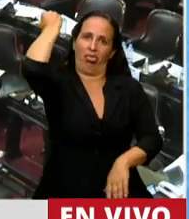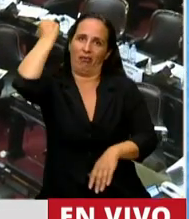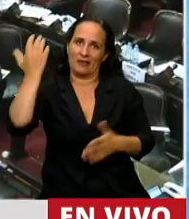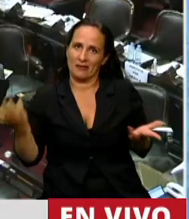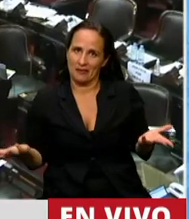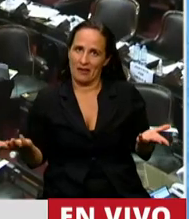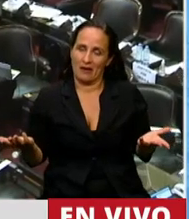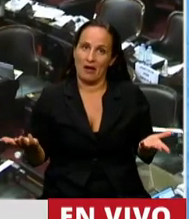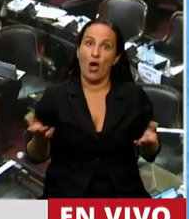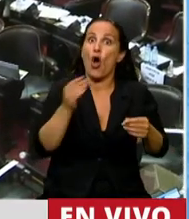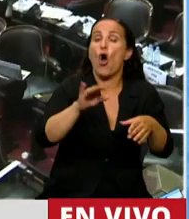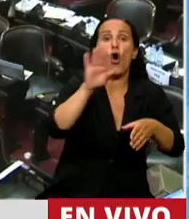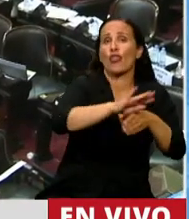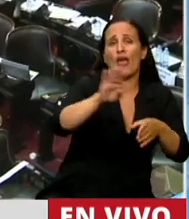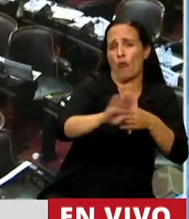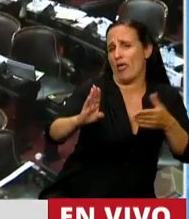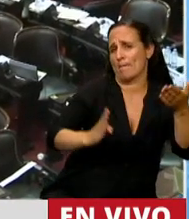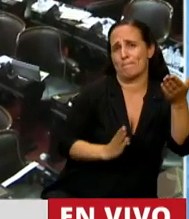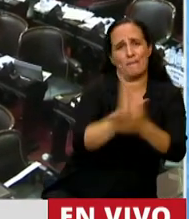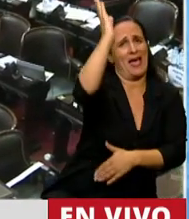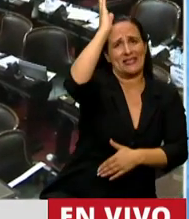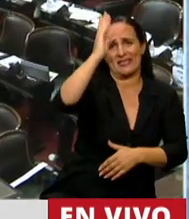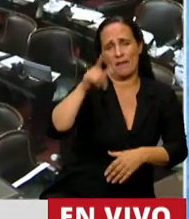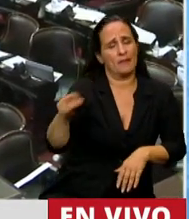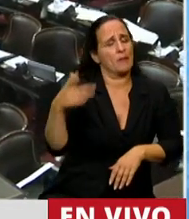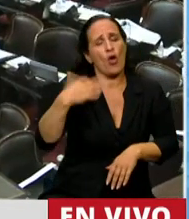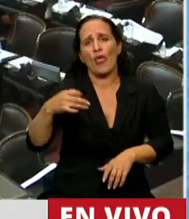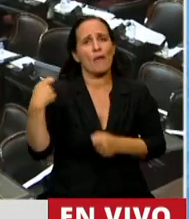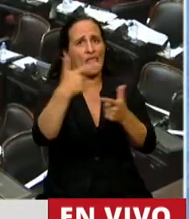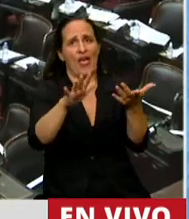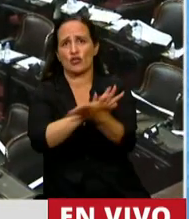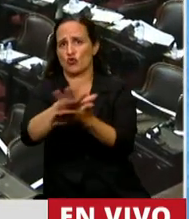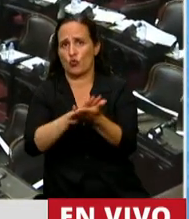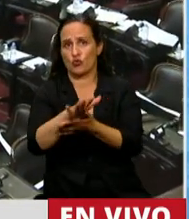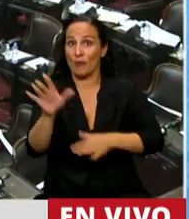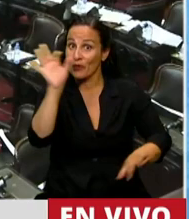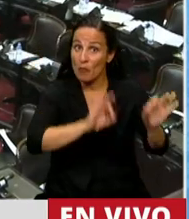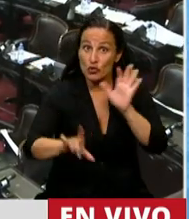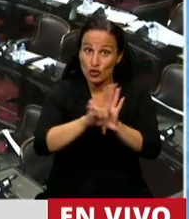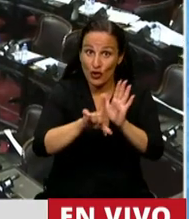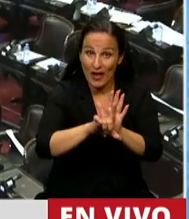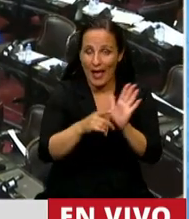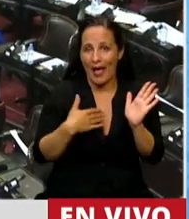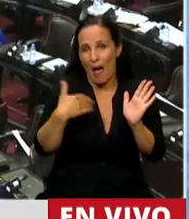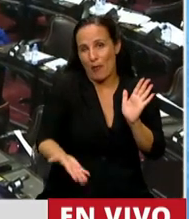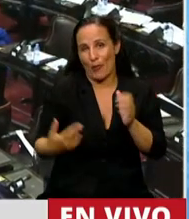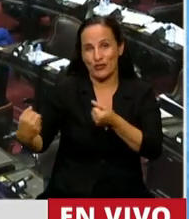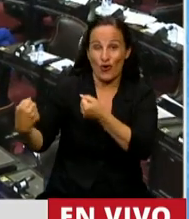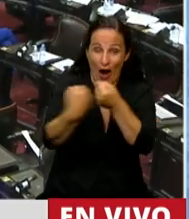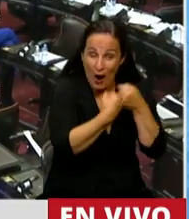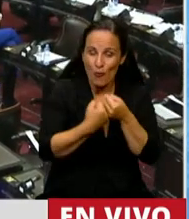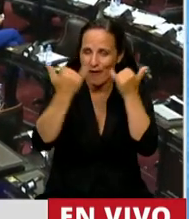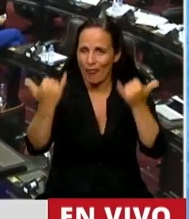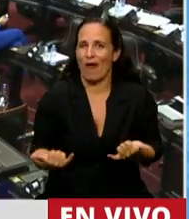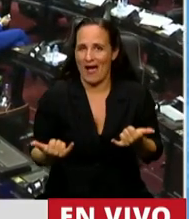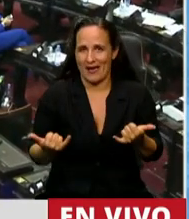O si no, van a estar endeudados de por vida. Eso requiere una solución también. Yo aproveché este proyecto en donde tenemos consenso, pero